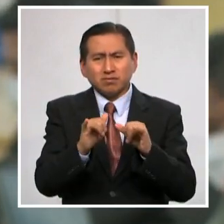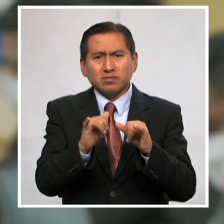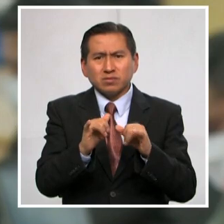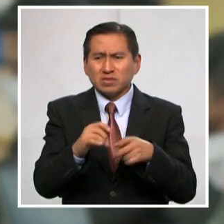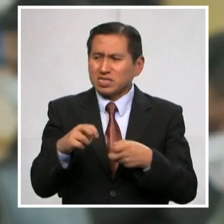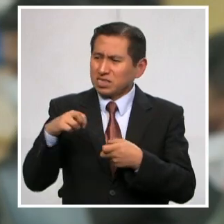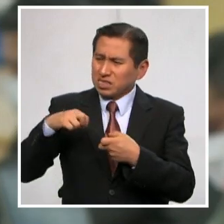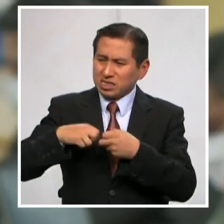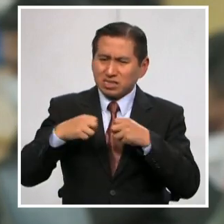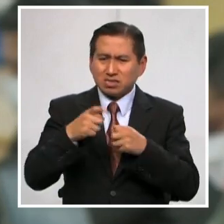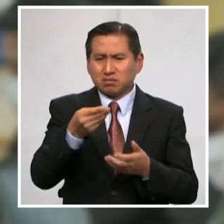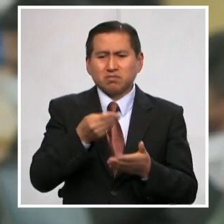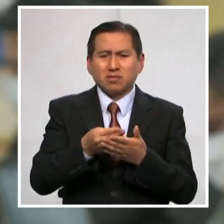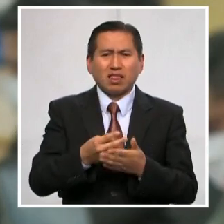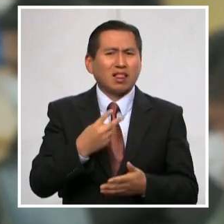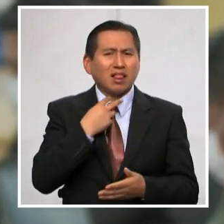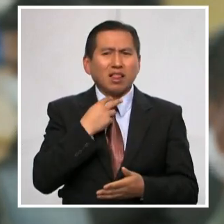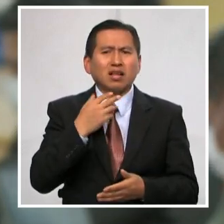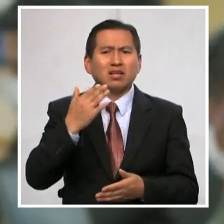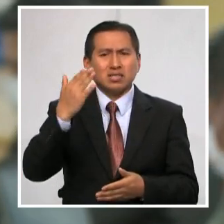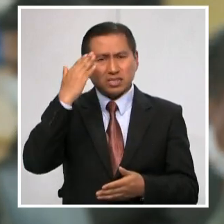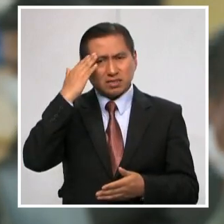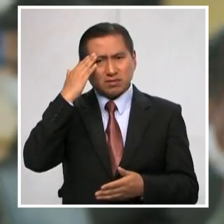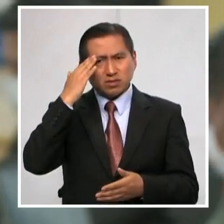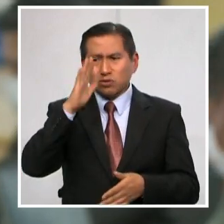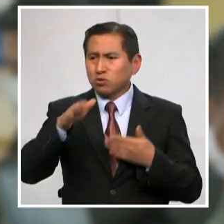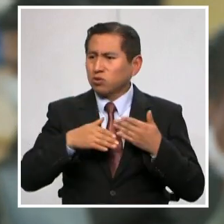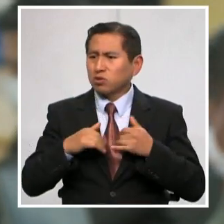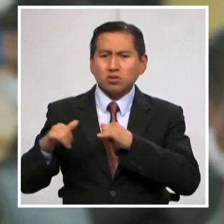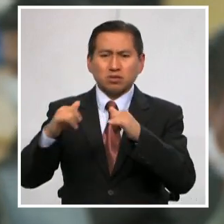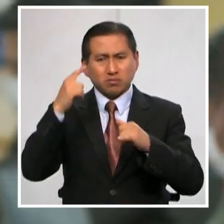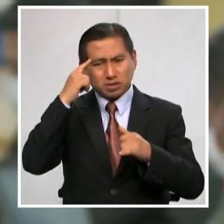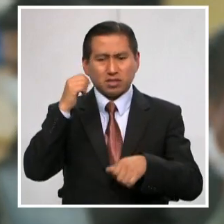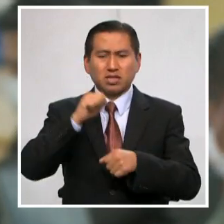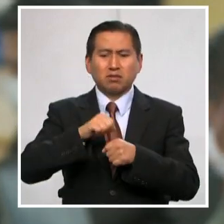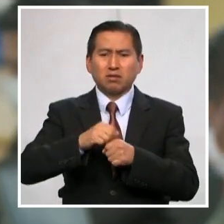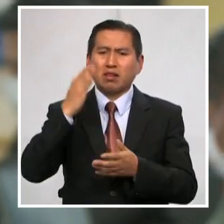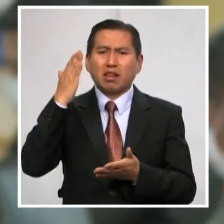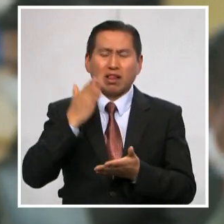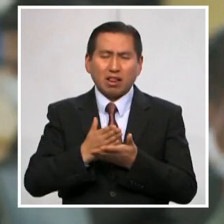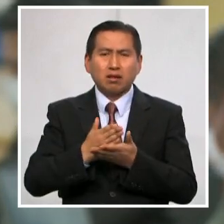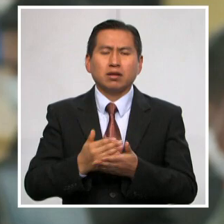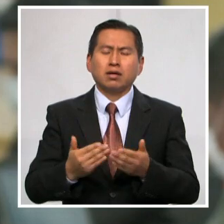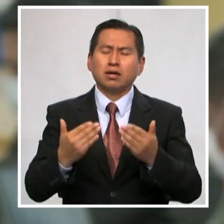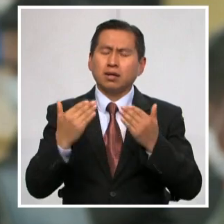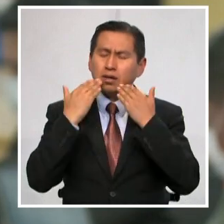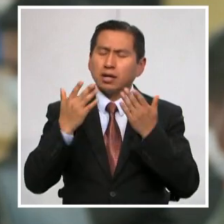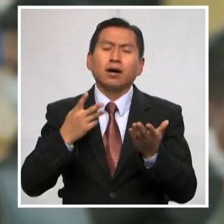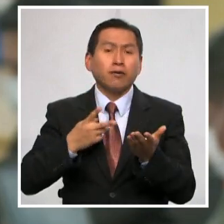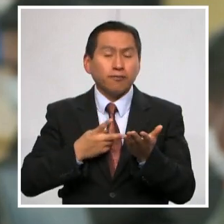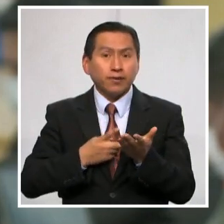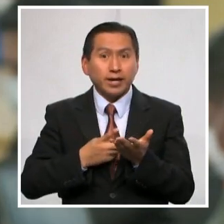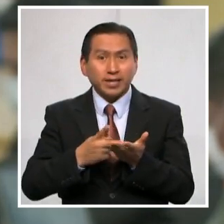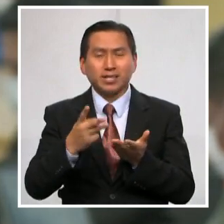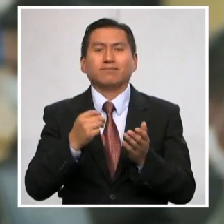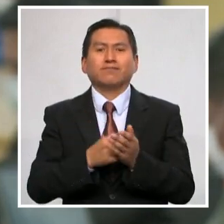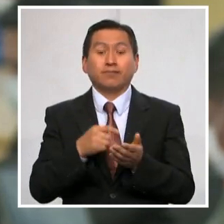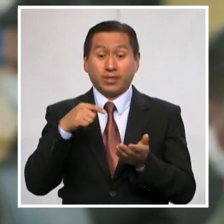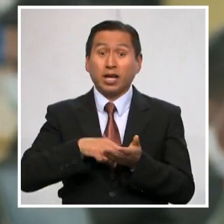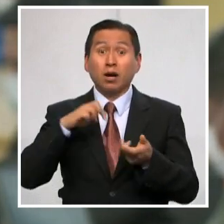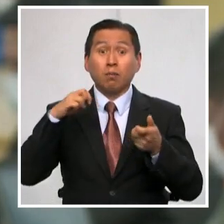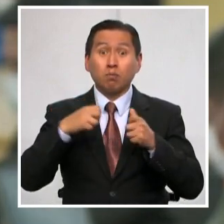los problemas económicos que todos tienen por parar el trabajo. Gracias de verdad. De esta crisis